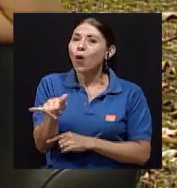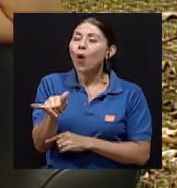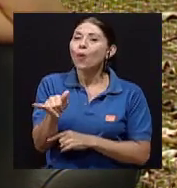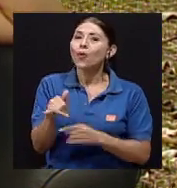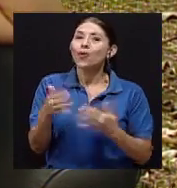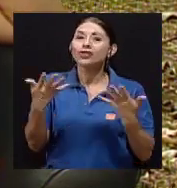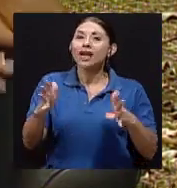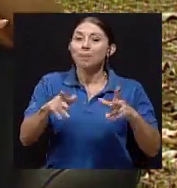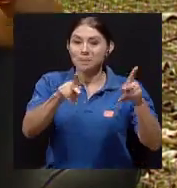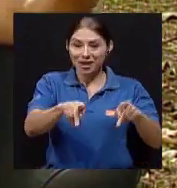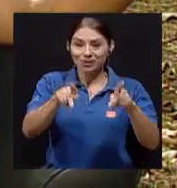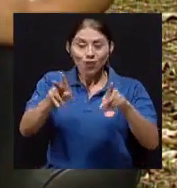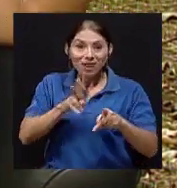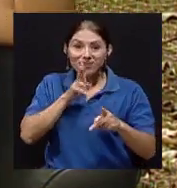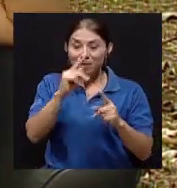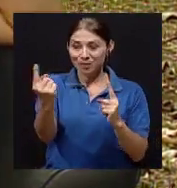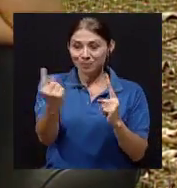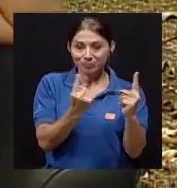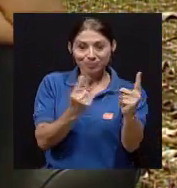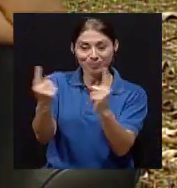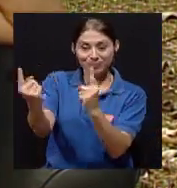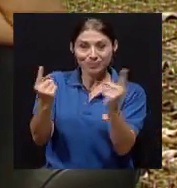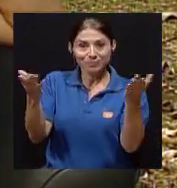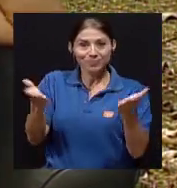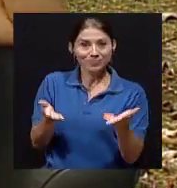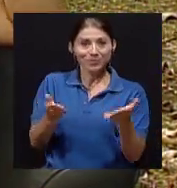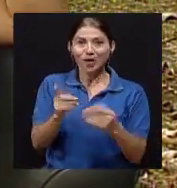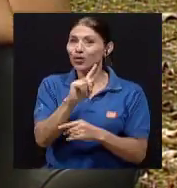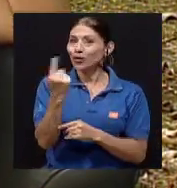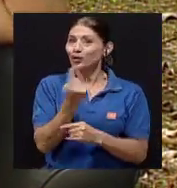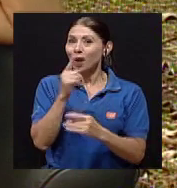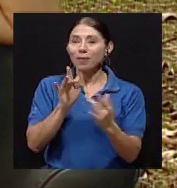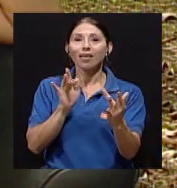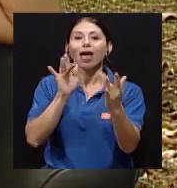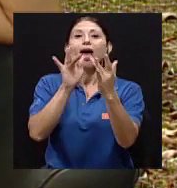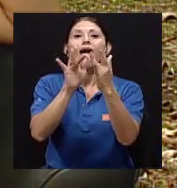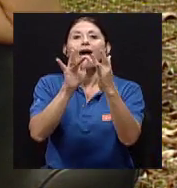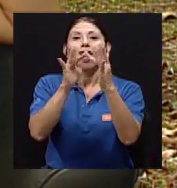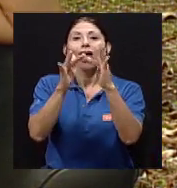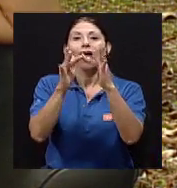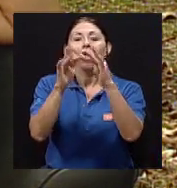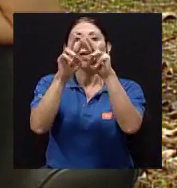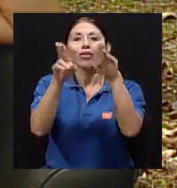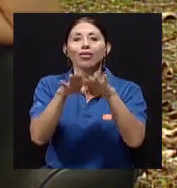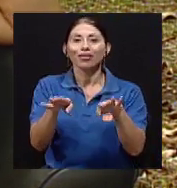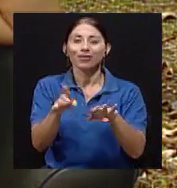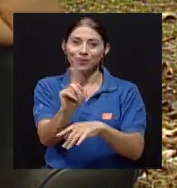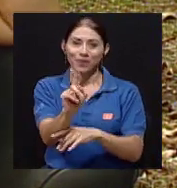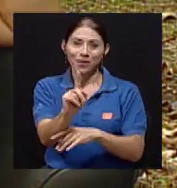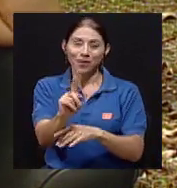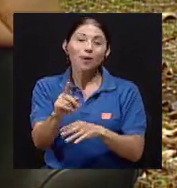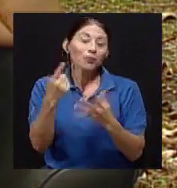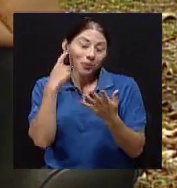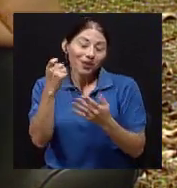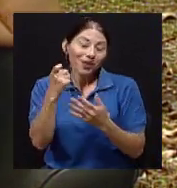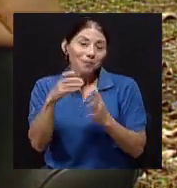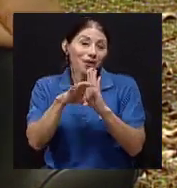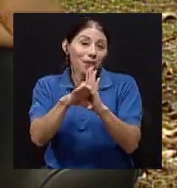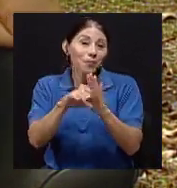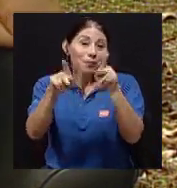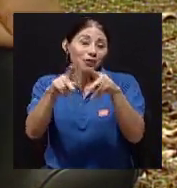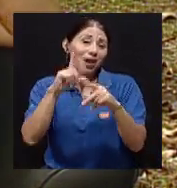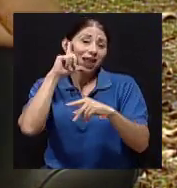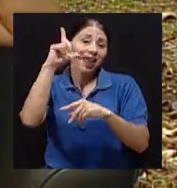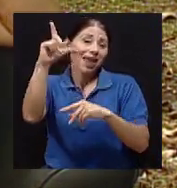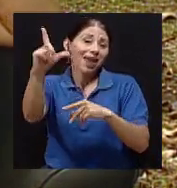redes virtuales porque eso también como que nos distancia, a pesar de que estamos unidos con personas que están muy lejos, nos distancia también, ¿verdad? Porque